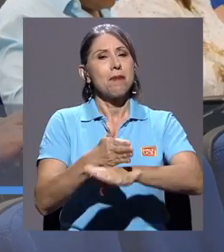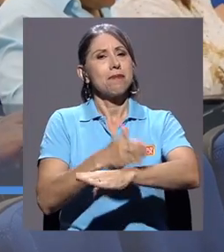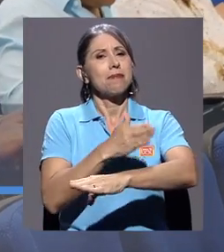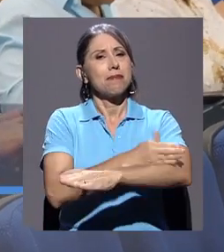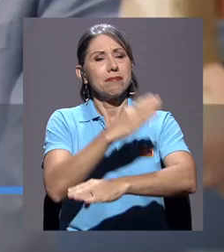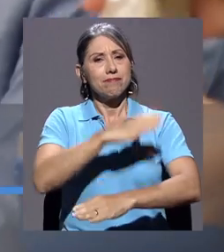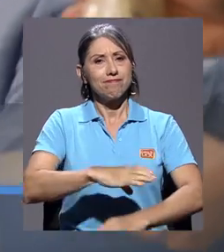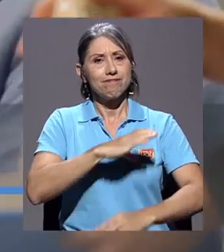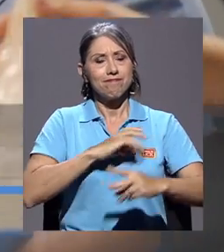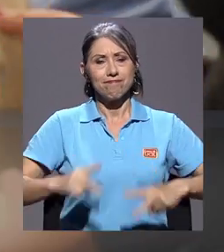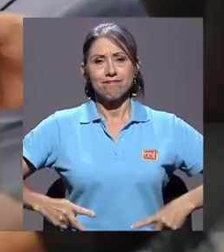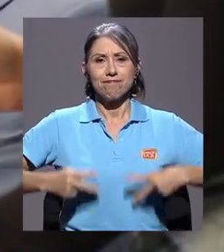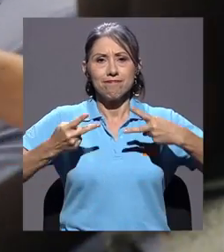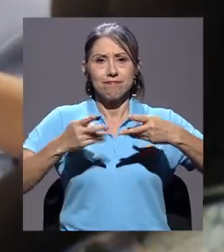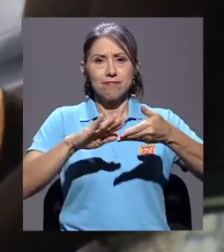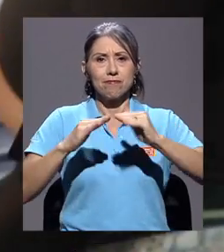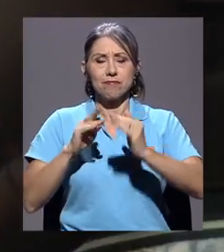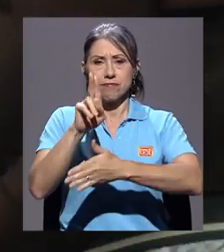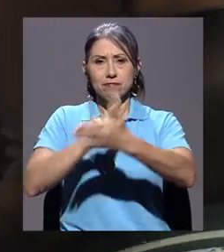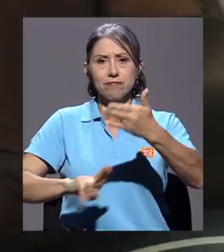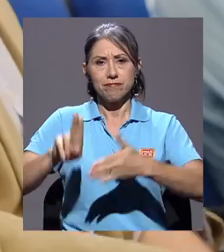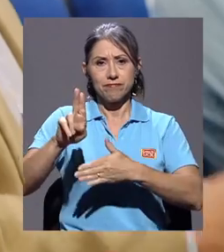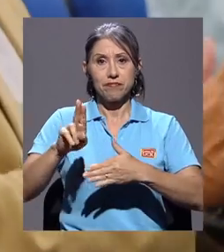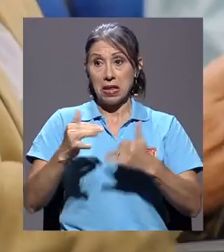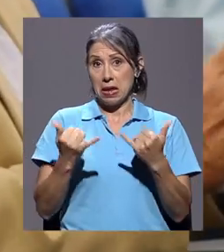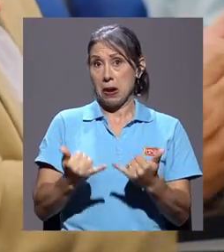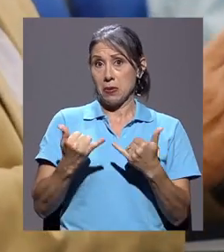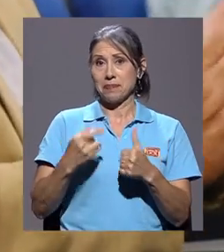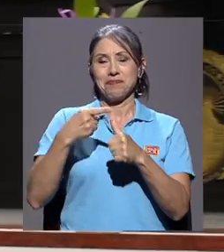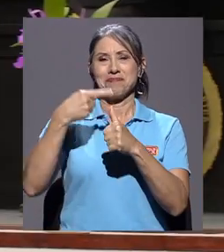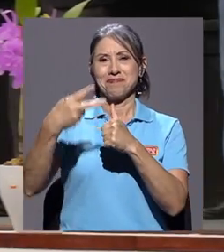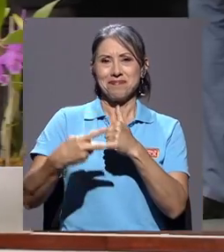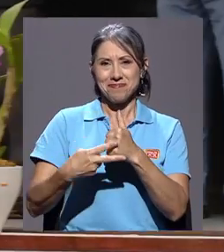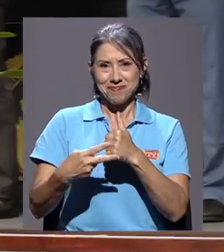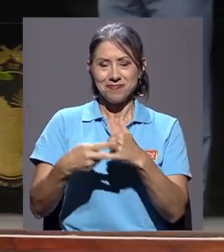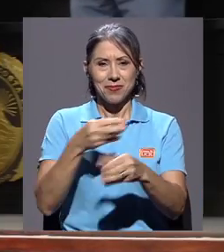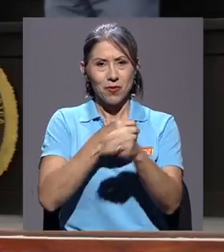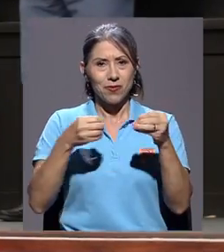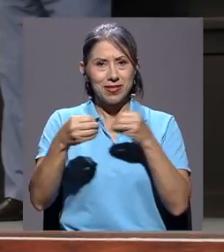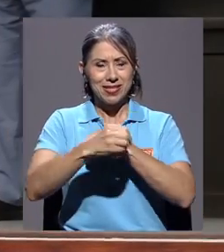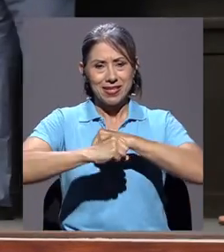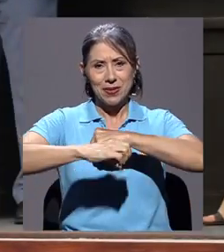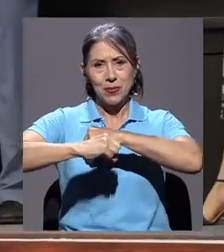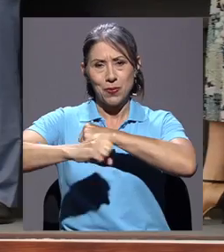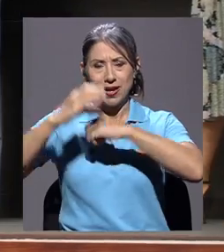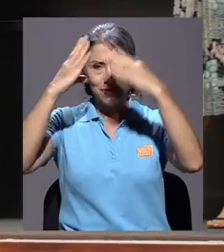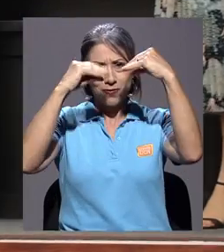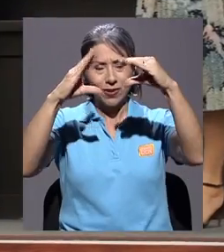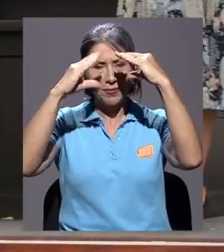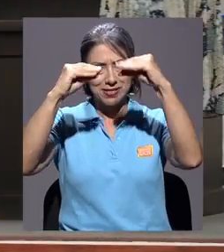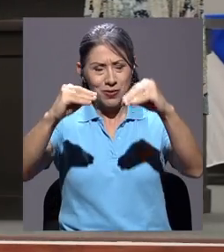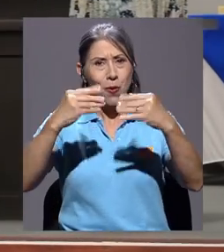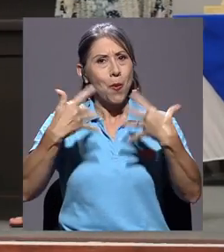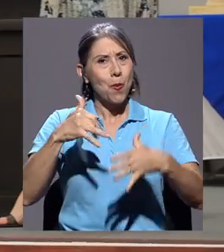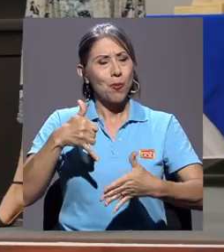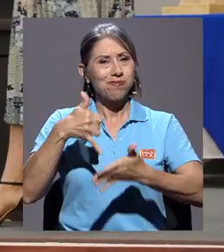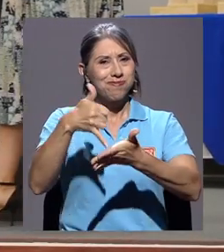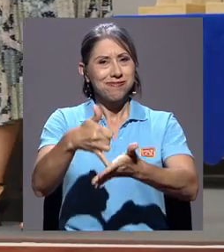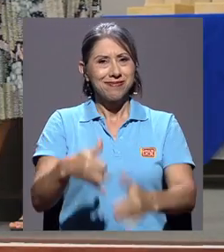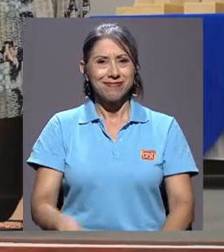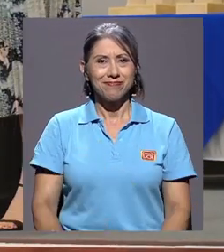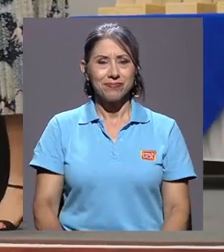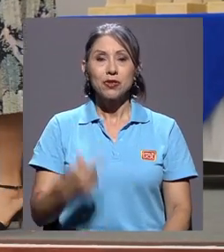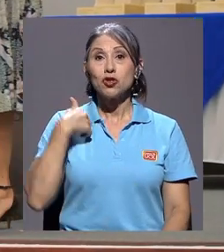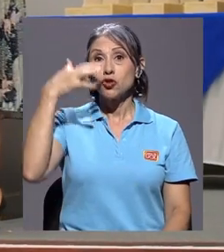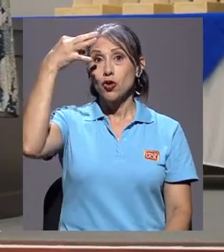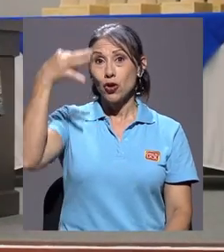de vida de la comunidad universitaria. En esta edición, por primera vez, la Oficina de Divulgación e Información recibe este premio. Creo